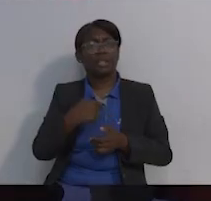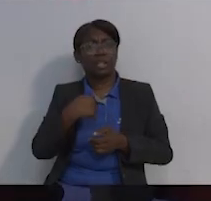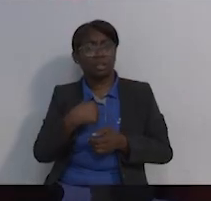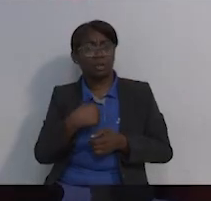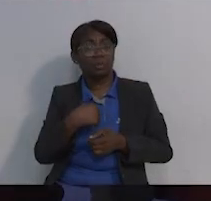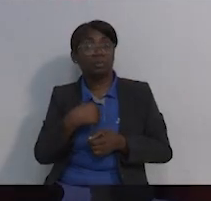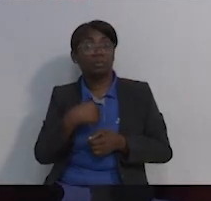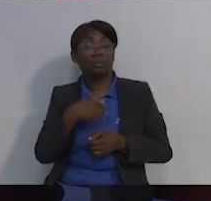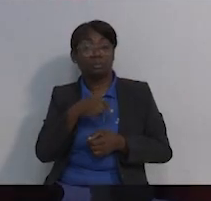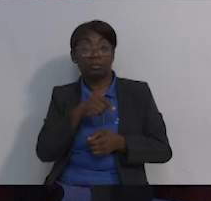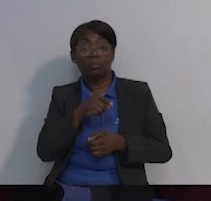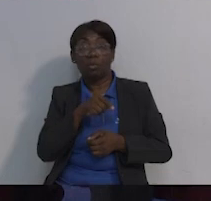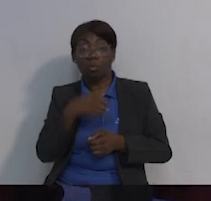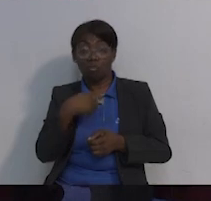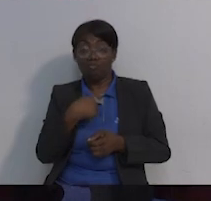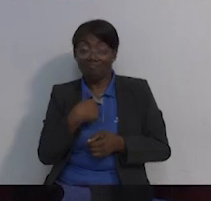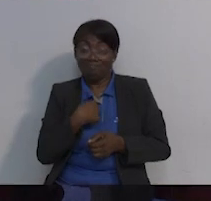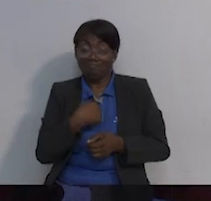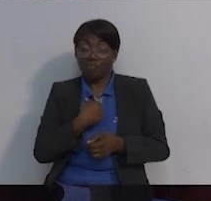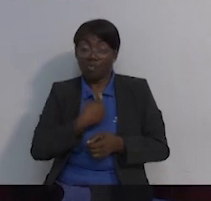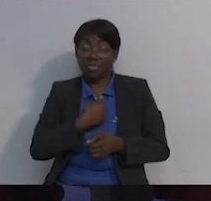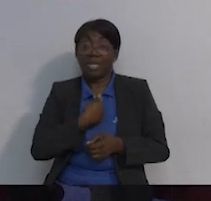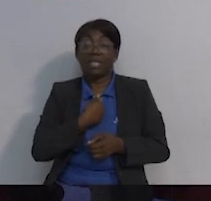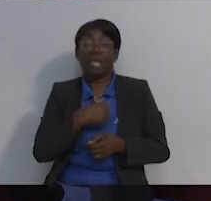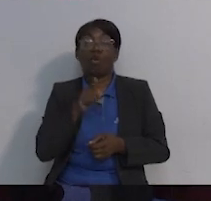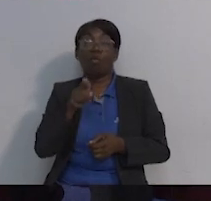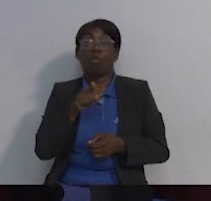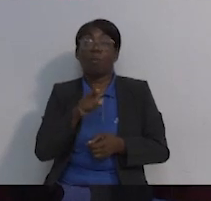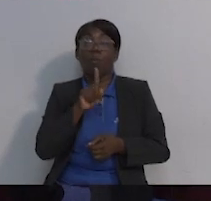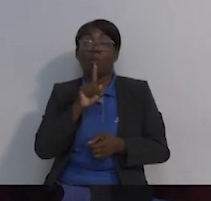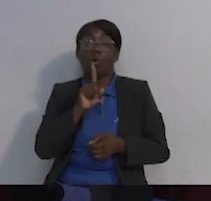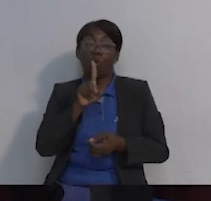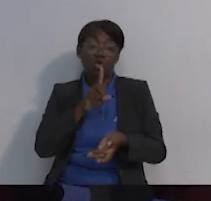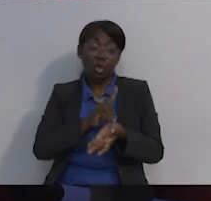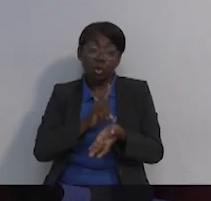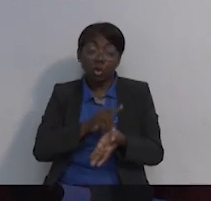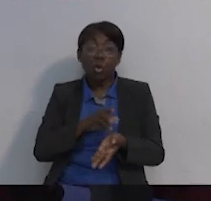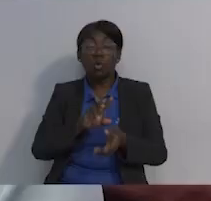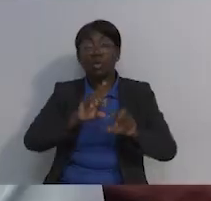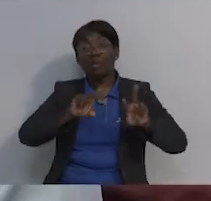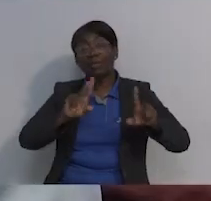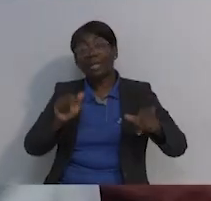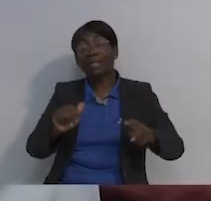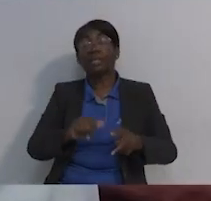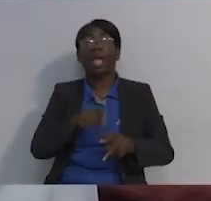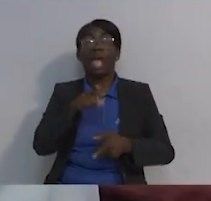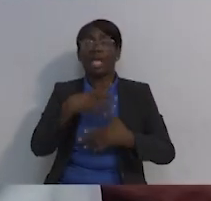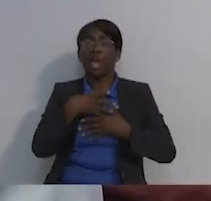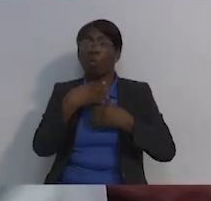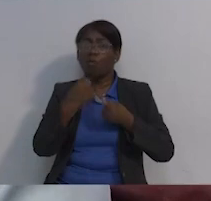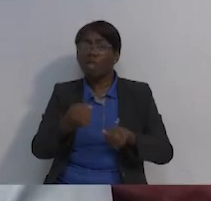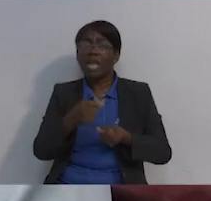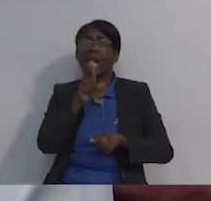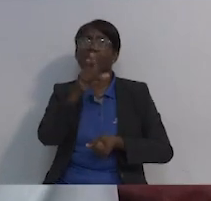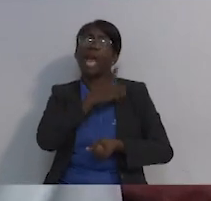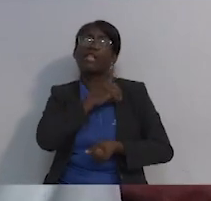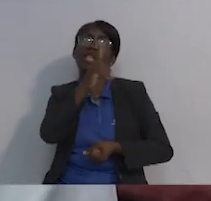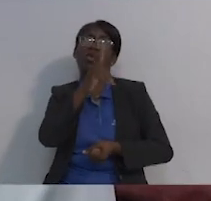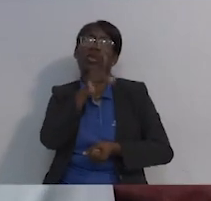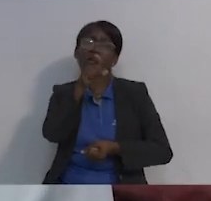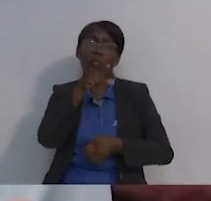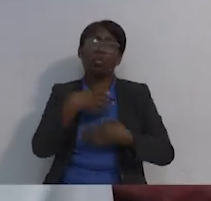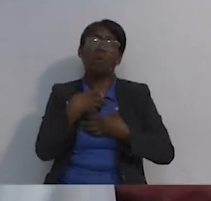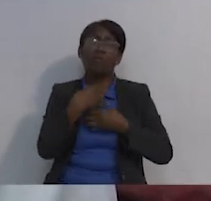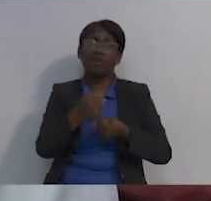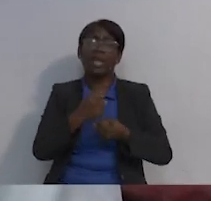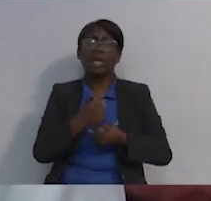Pero si uno tiene un médico o varios médicos en los que uno confía y tienes Dios en